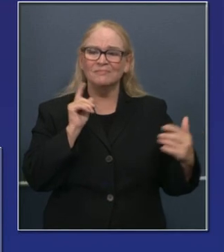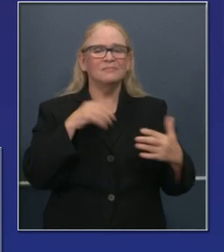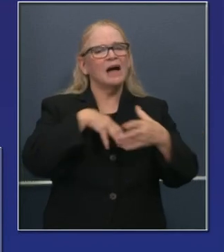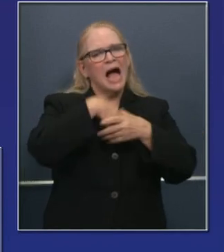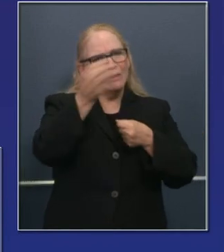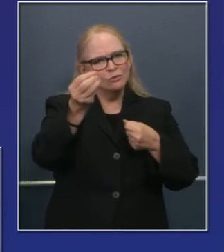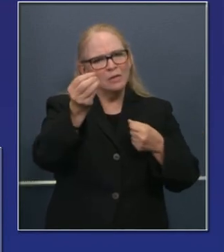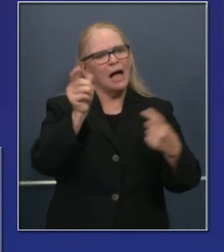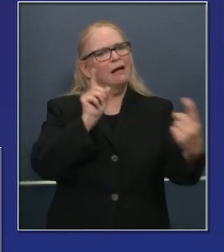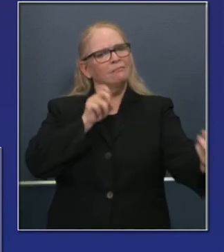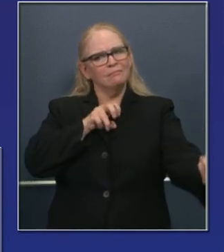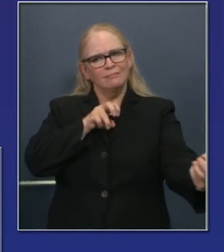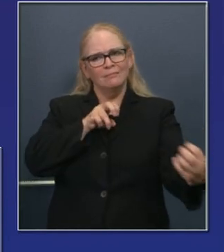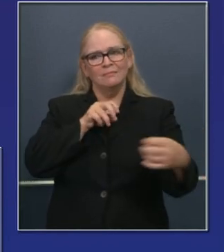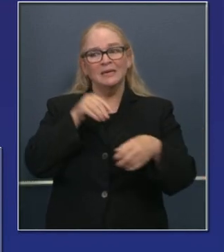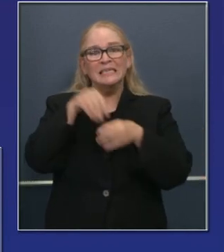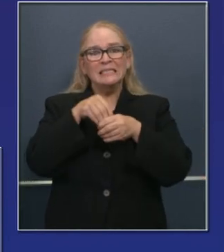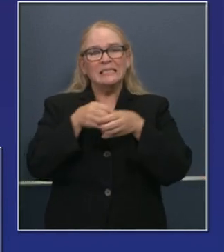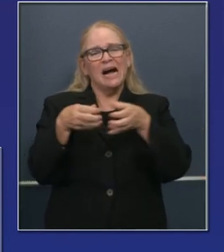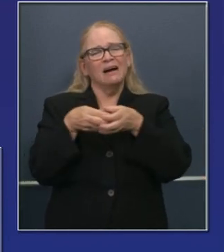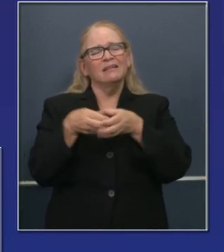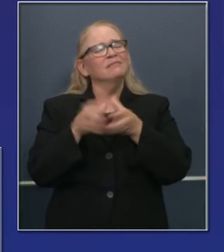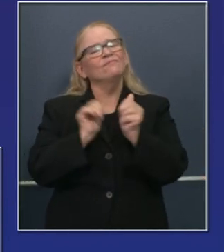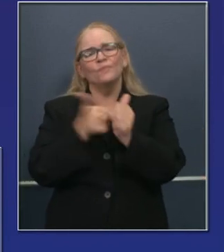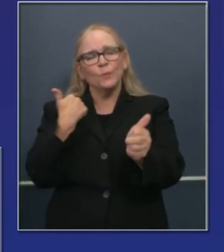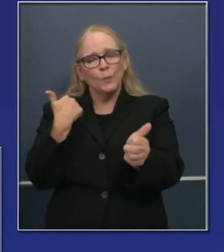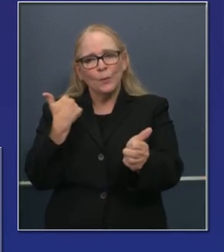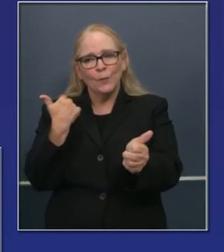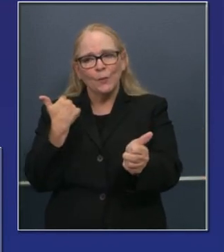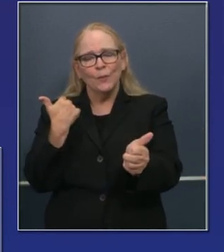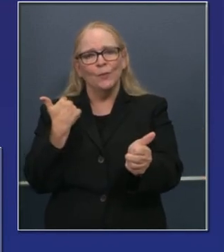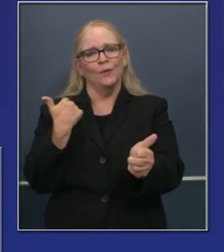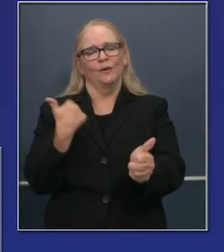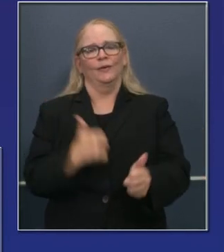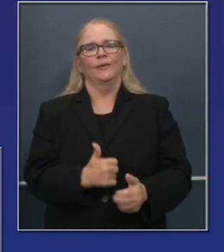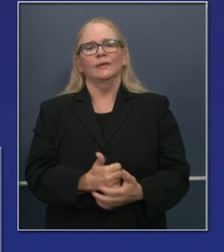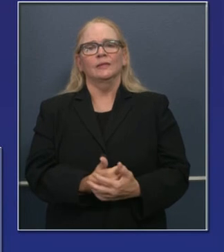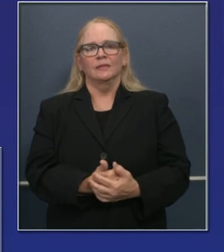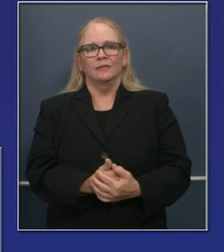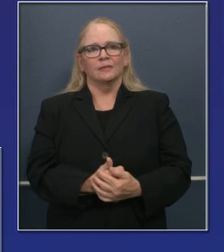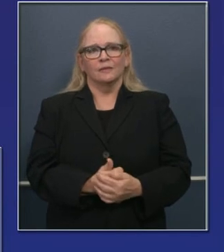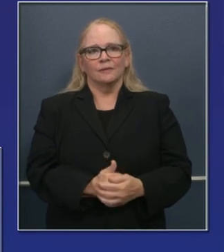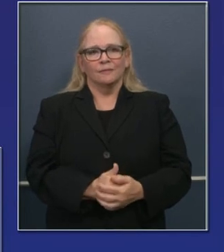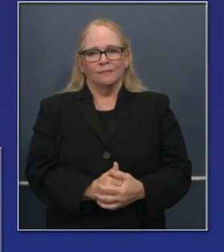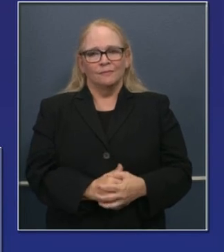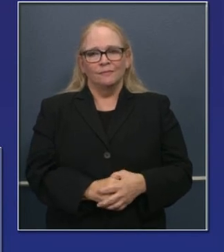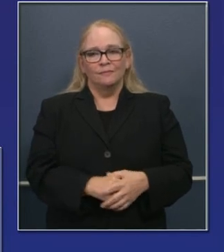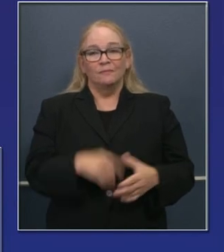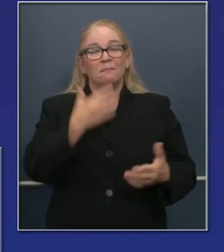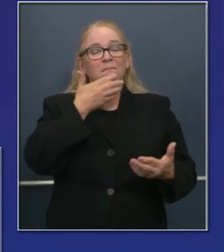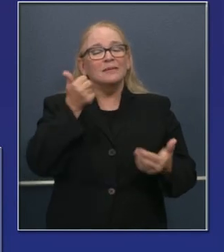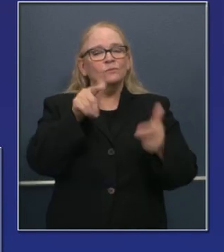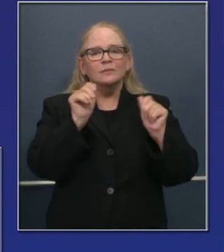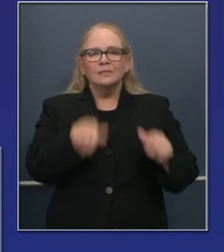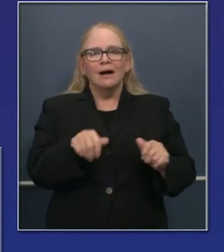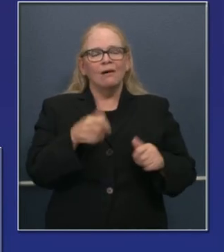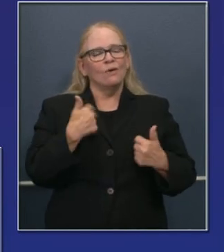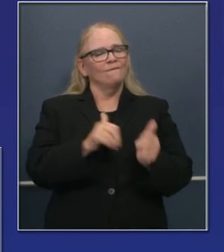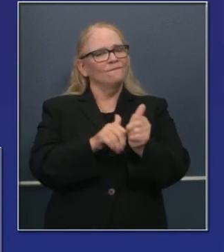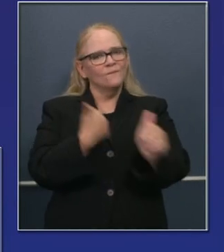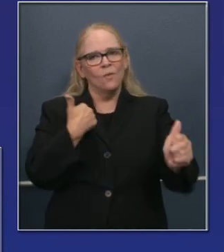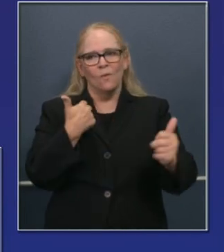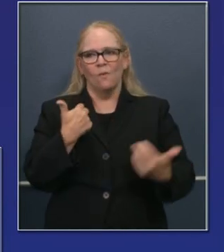alentándolos a que participen en actividades al aire libre, en lugar de en interiores, donde podría haber un mayor